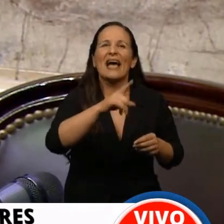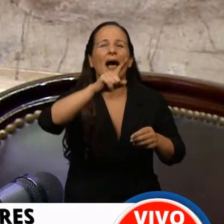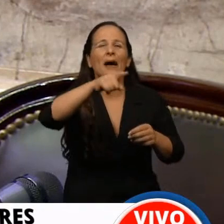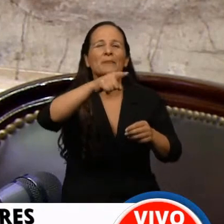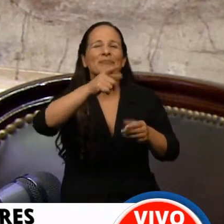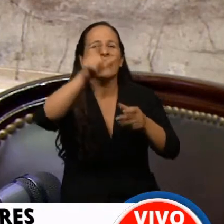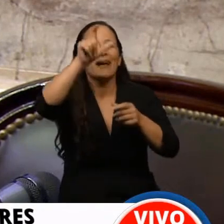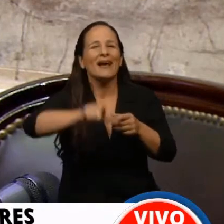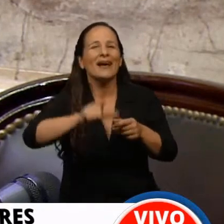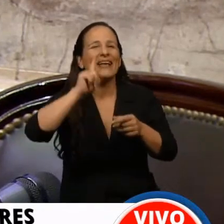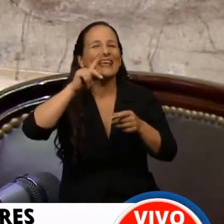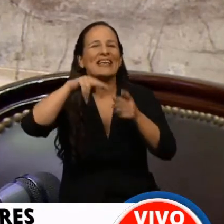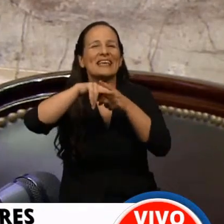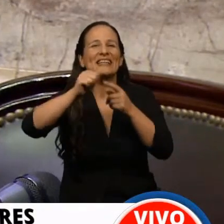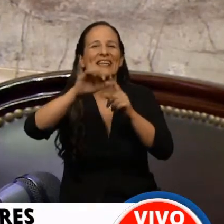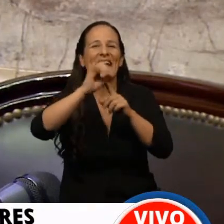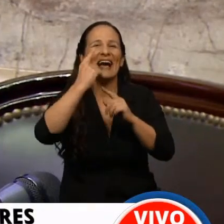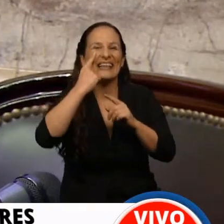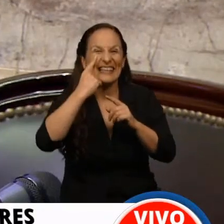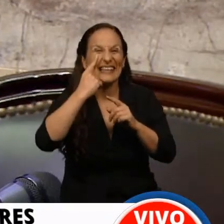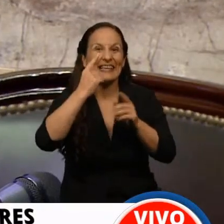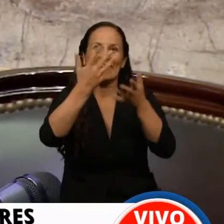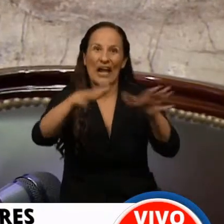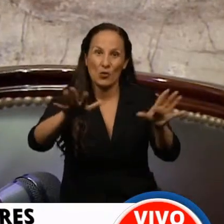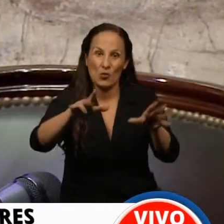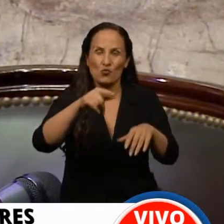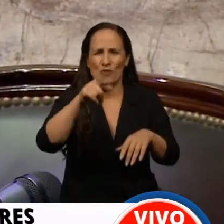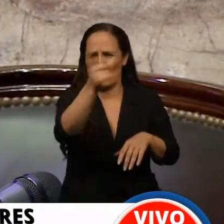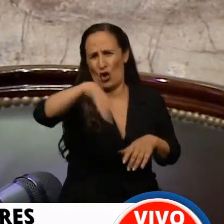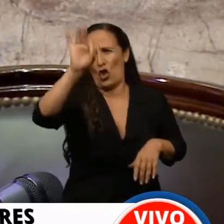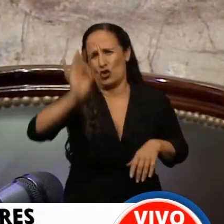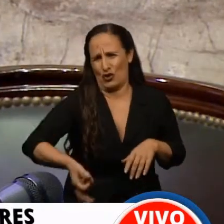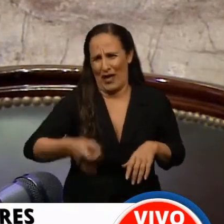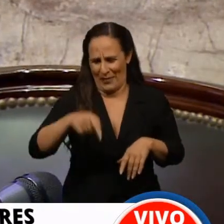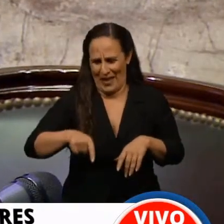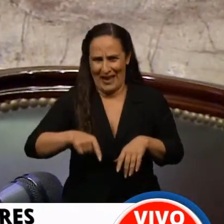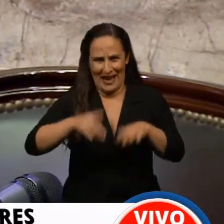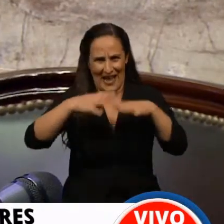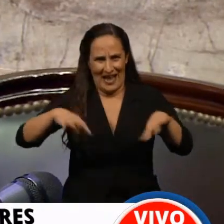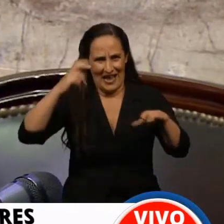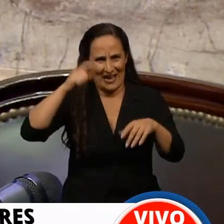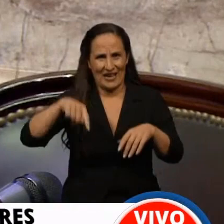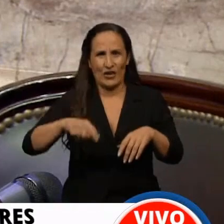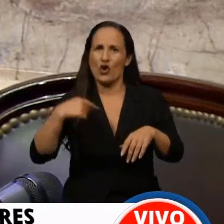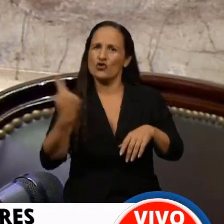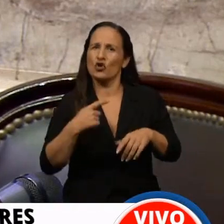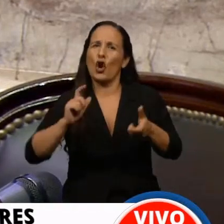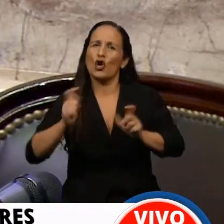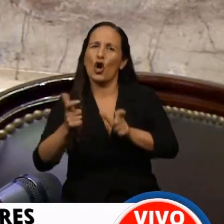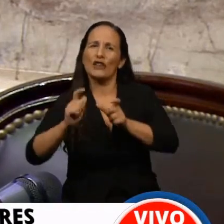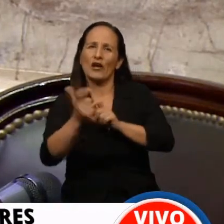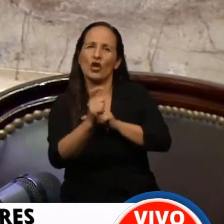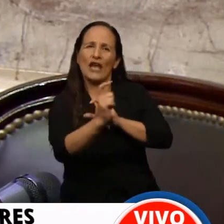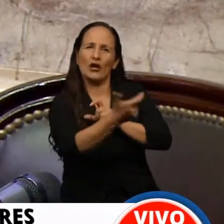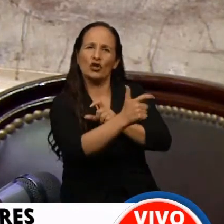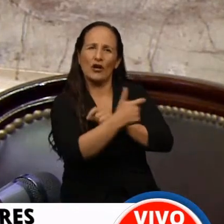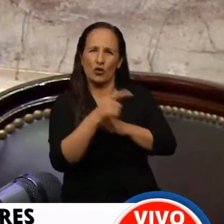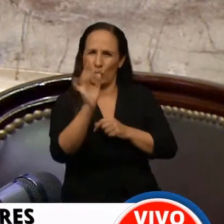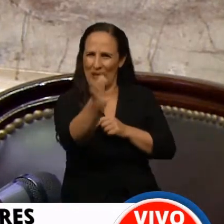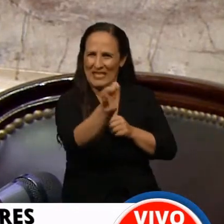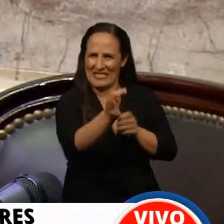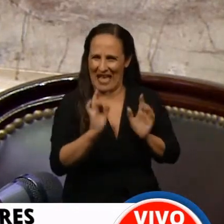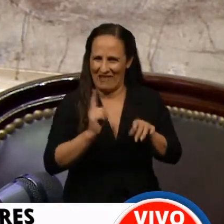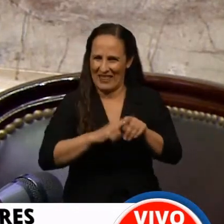Iñaki Aldazoro, que como ustedes conocen y lo hemos hecho en esta Cámara, nosotros rotamos en nuestras bancas compartiendo el